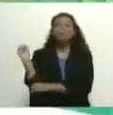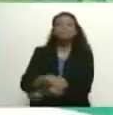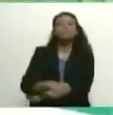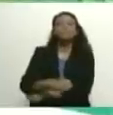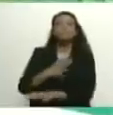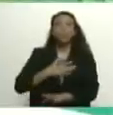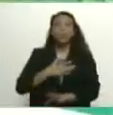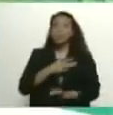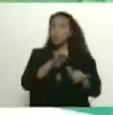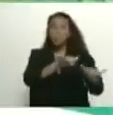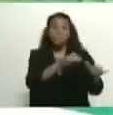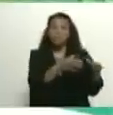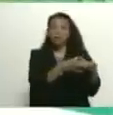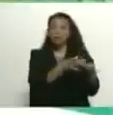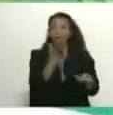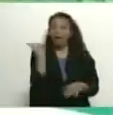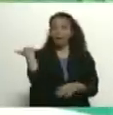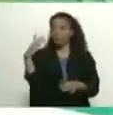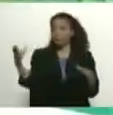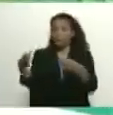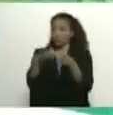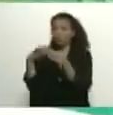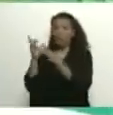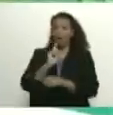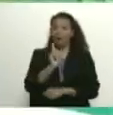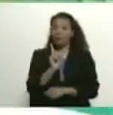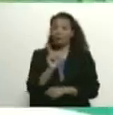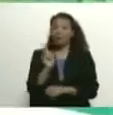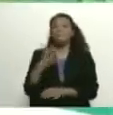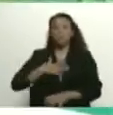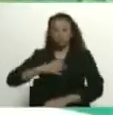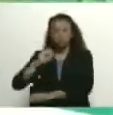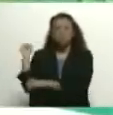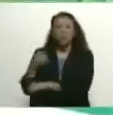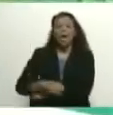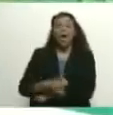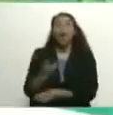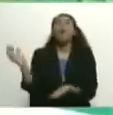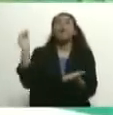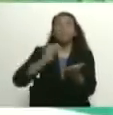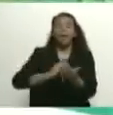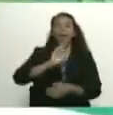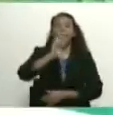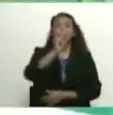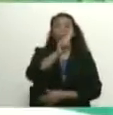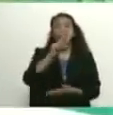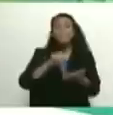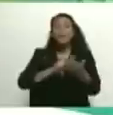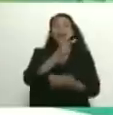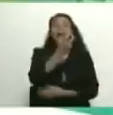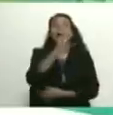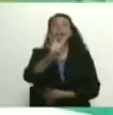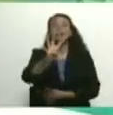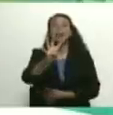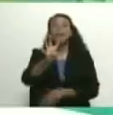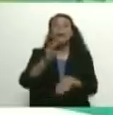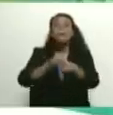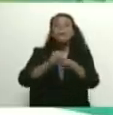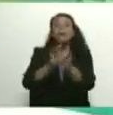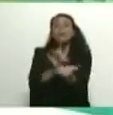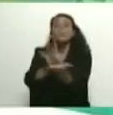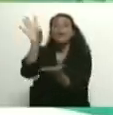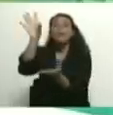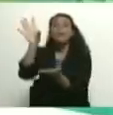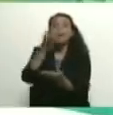estábamos tan organizados ni unidos como hoy. Así hicieron en el 2014. Anunciaron la famosa salida.